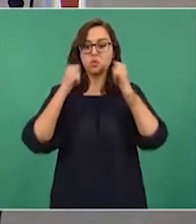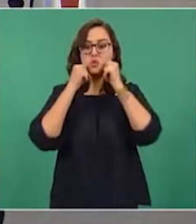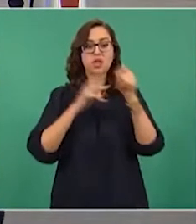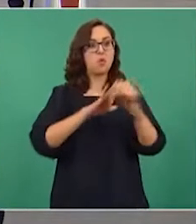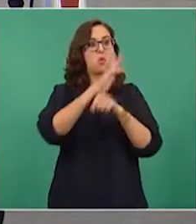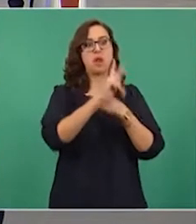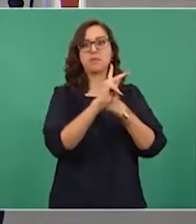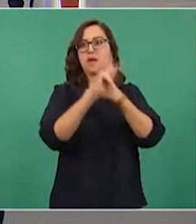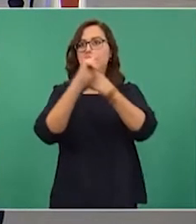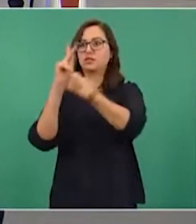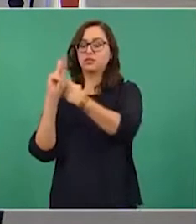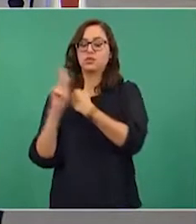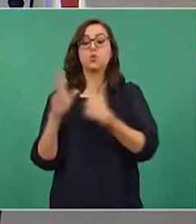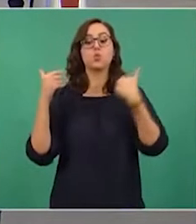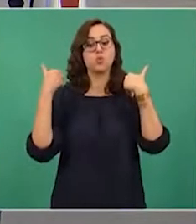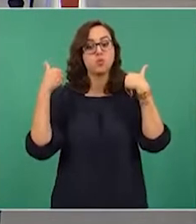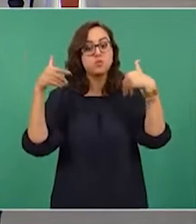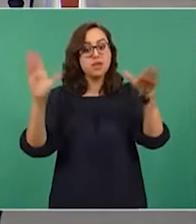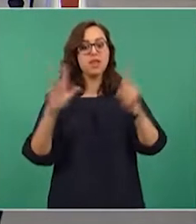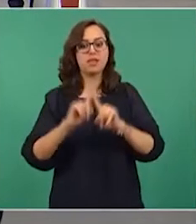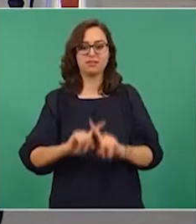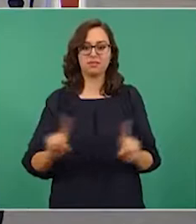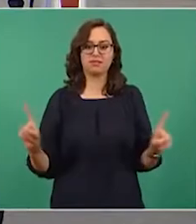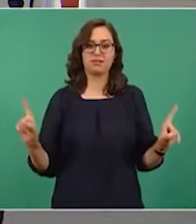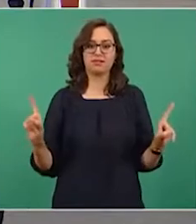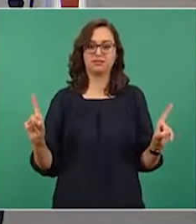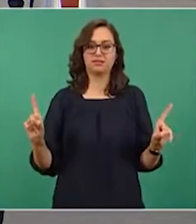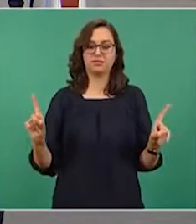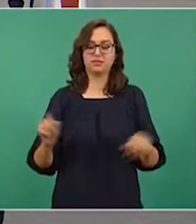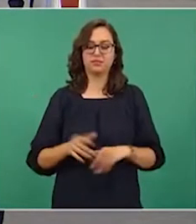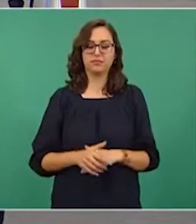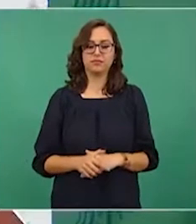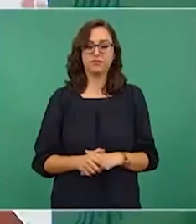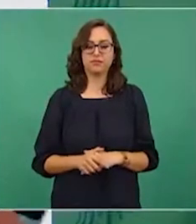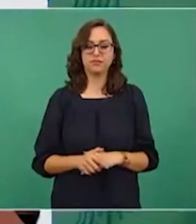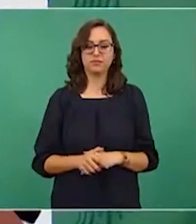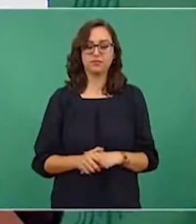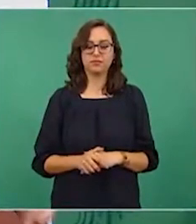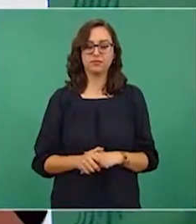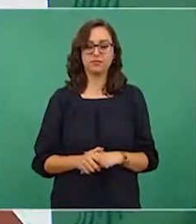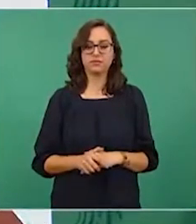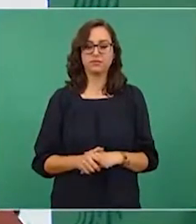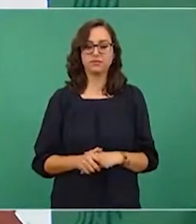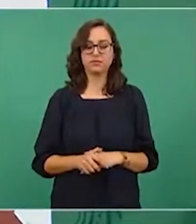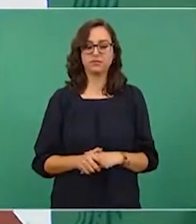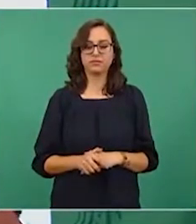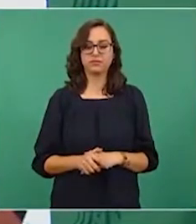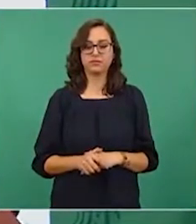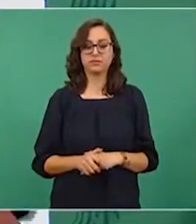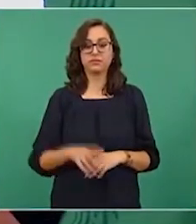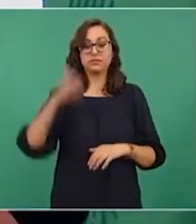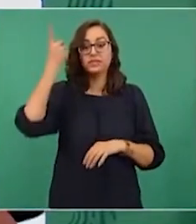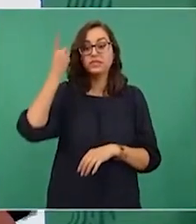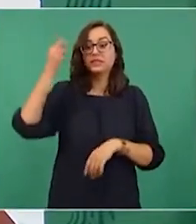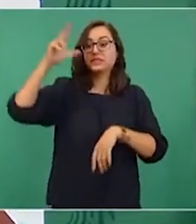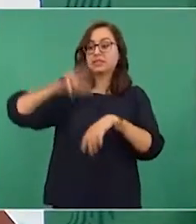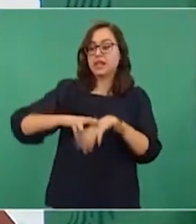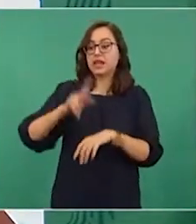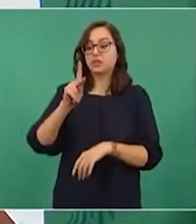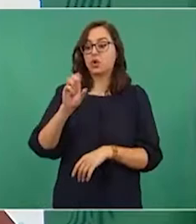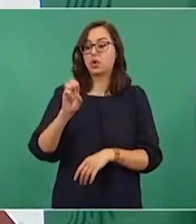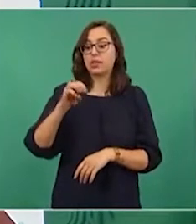que el director de Pemex,